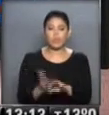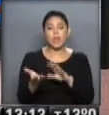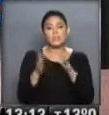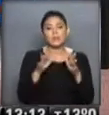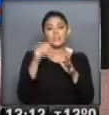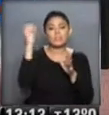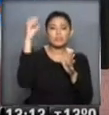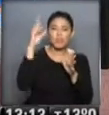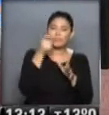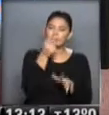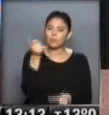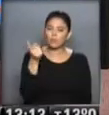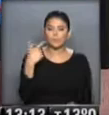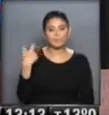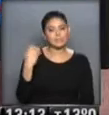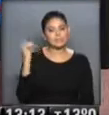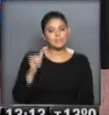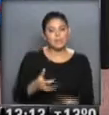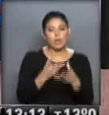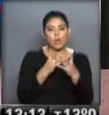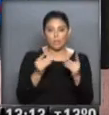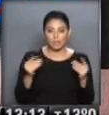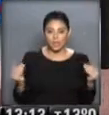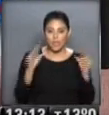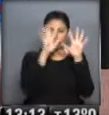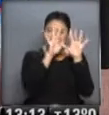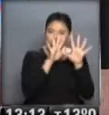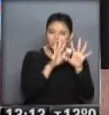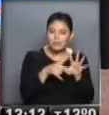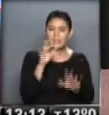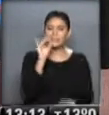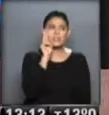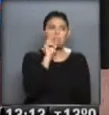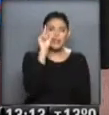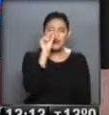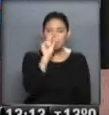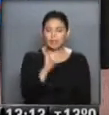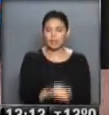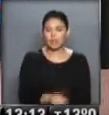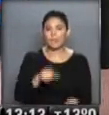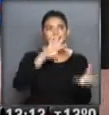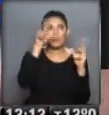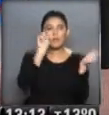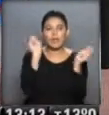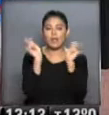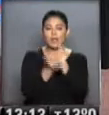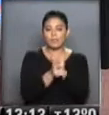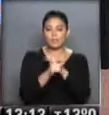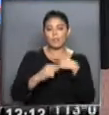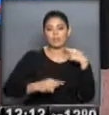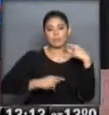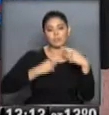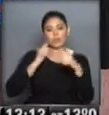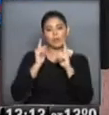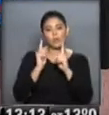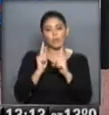parcialmente nublado. Eso sí, mucha humedad, nieblas, neblinas reduciendo la visibilidad y tiempo inestable que va a mantenerse